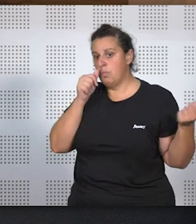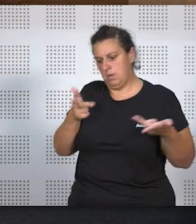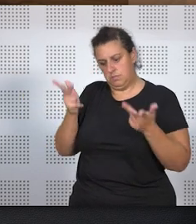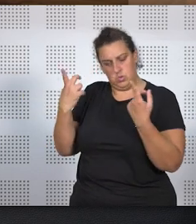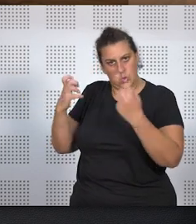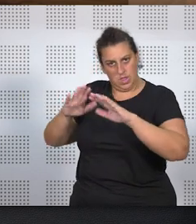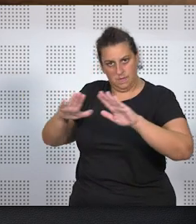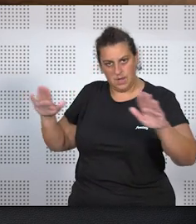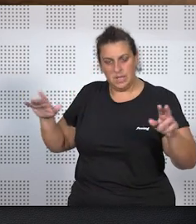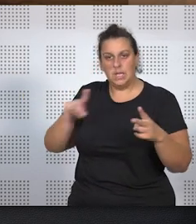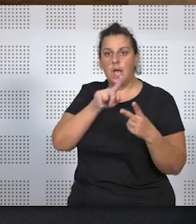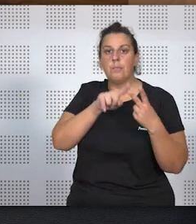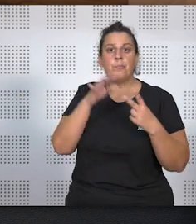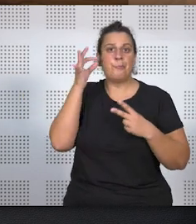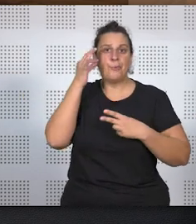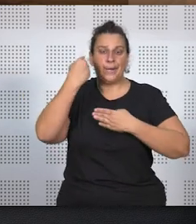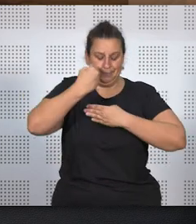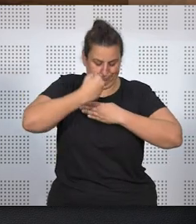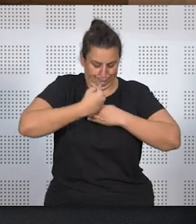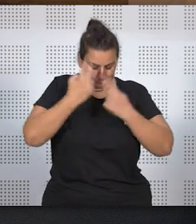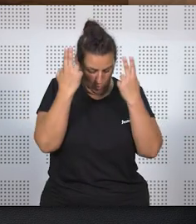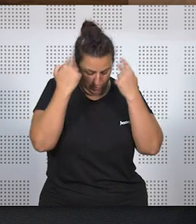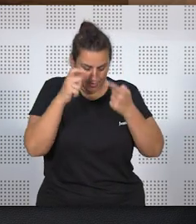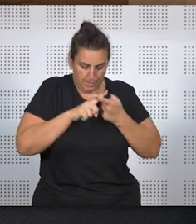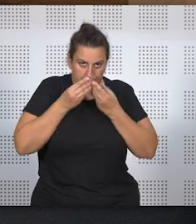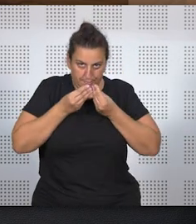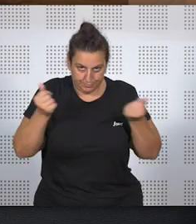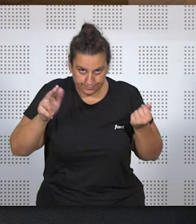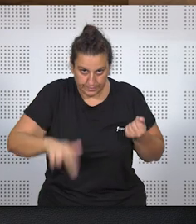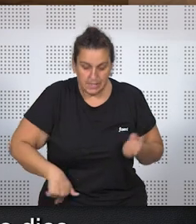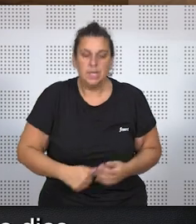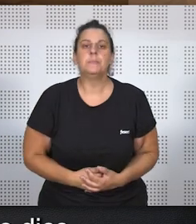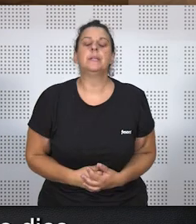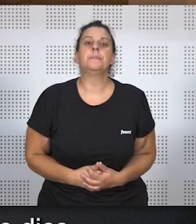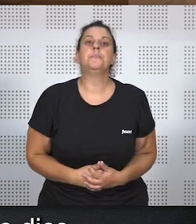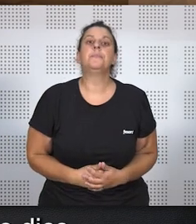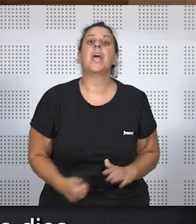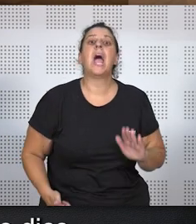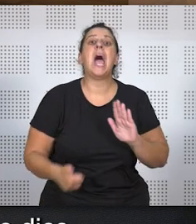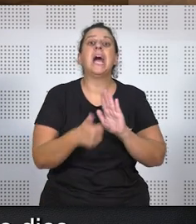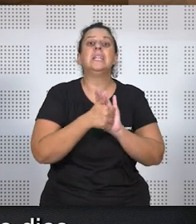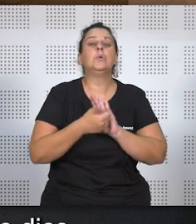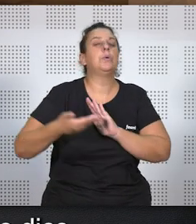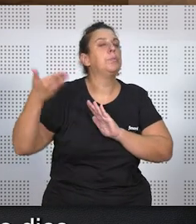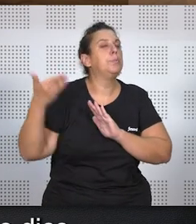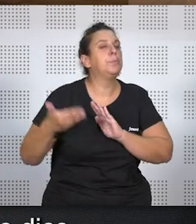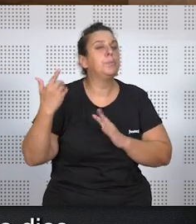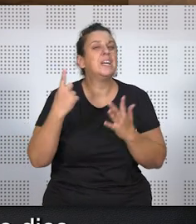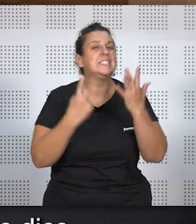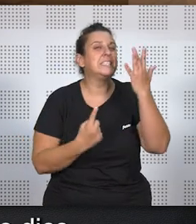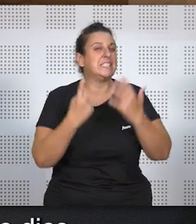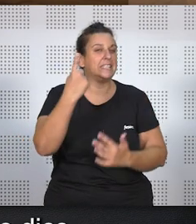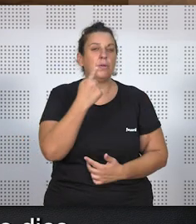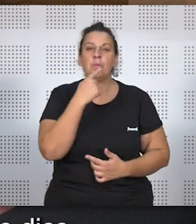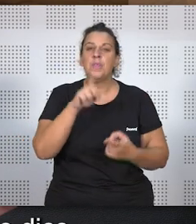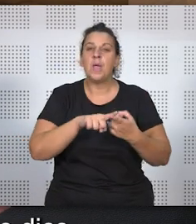desaparece la obligación que tiene la mujer de obedecer al marido, hay un artículo que es muy importante, que es el 61,